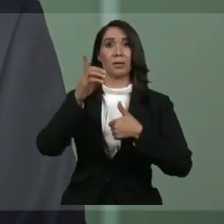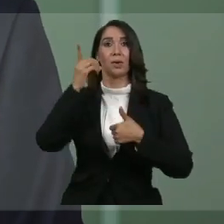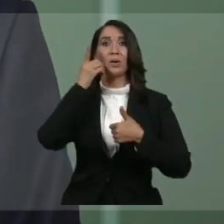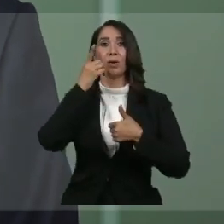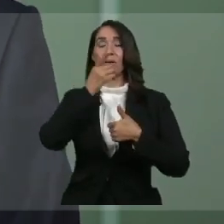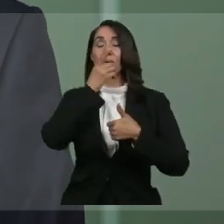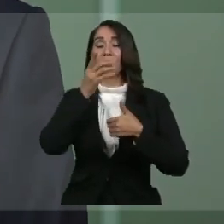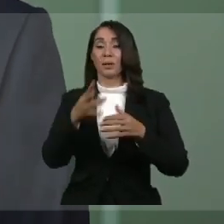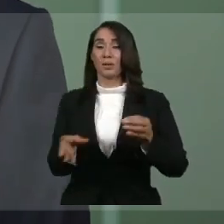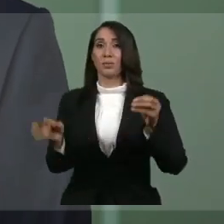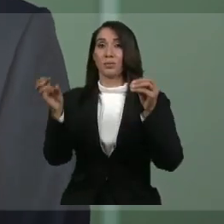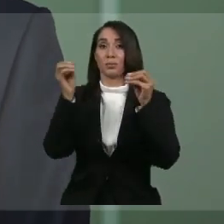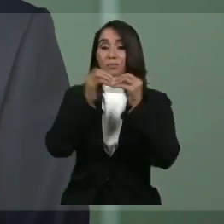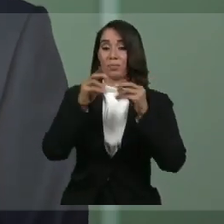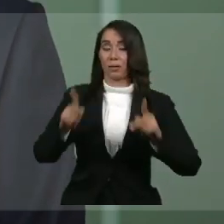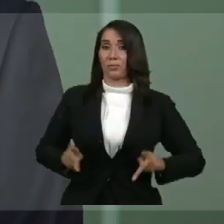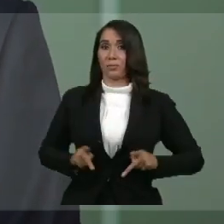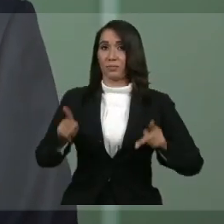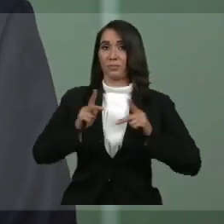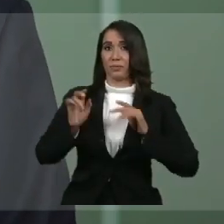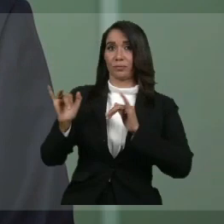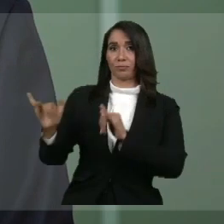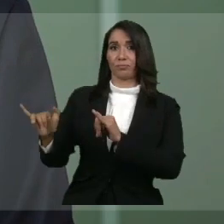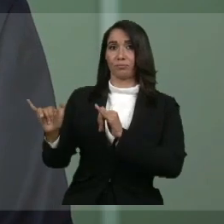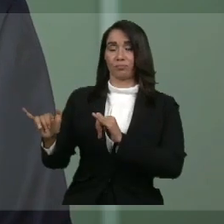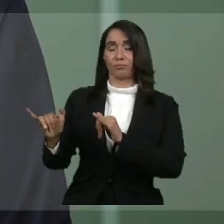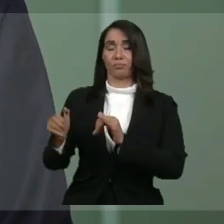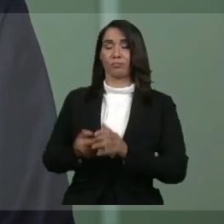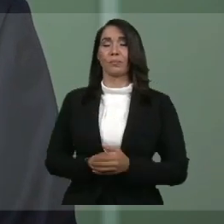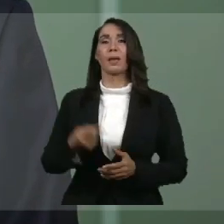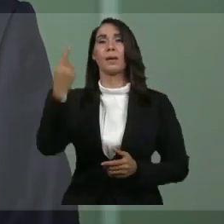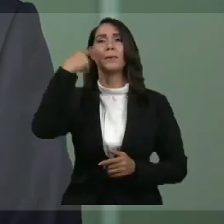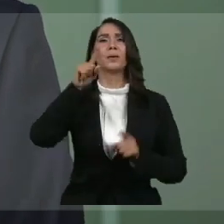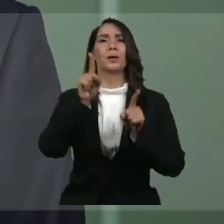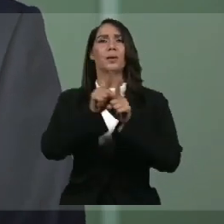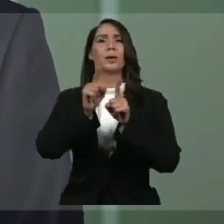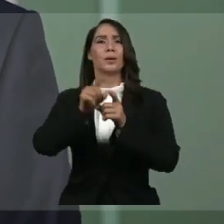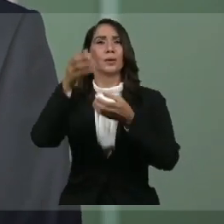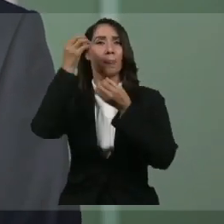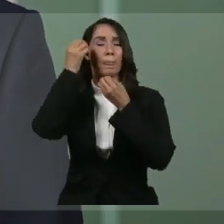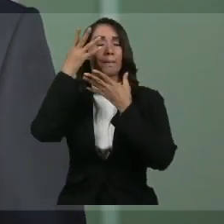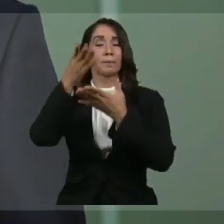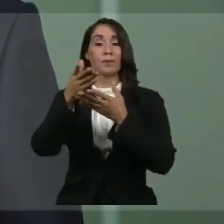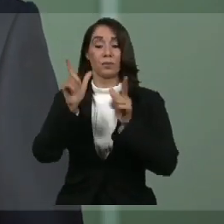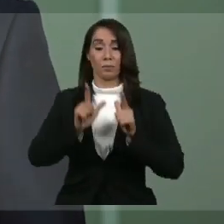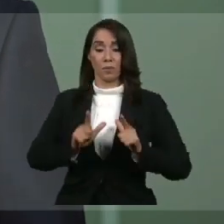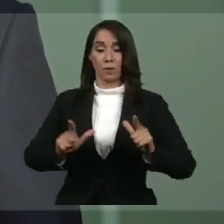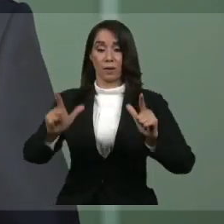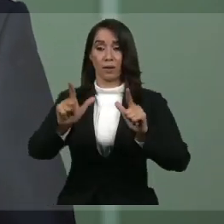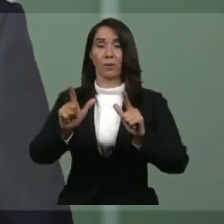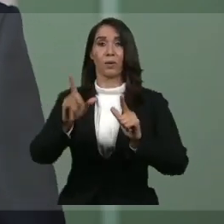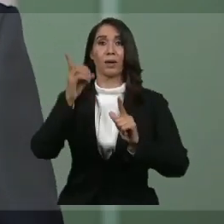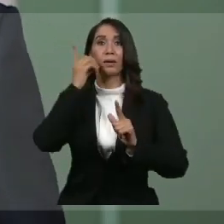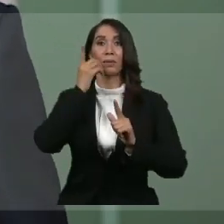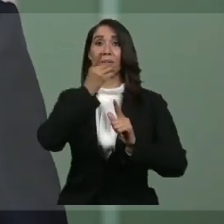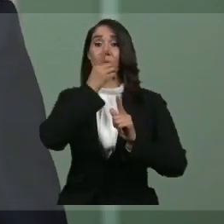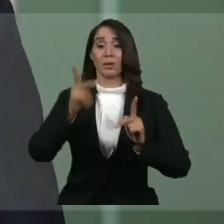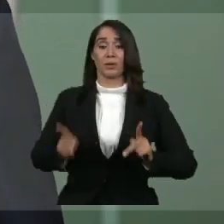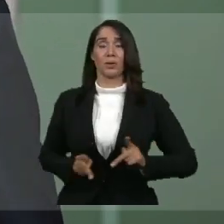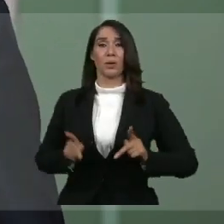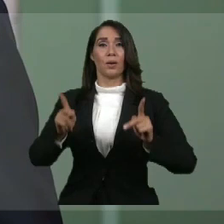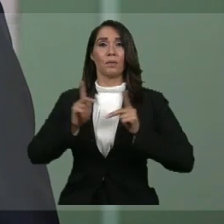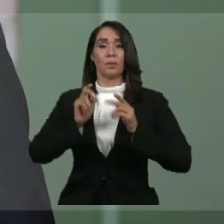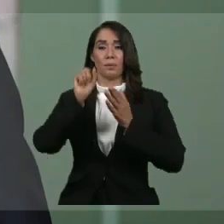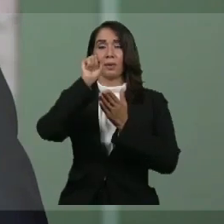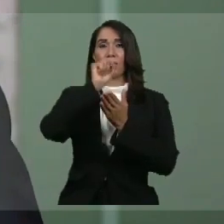constituyen el mayor número. Pero también me informó que la colonia de los dominicanos son los que viven en una